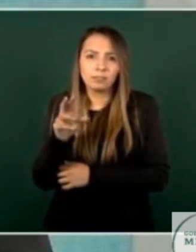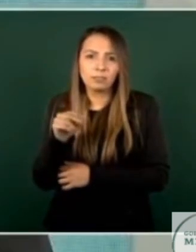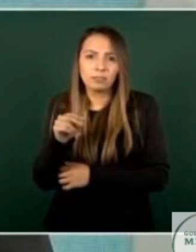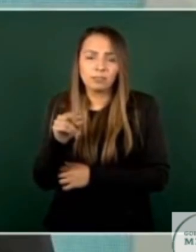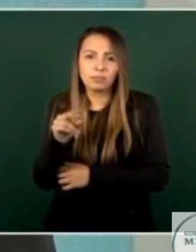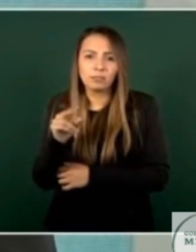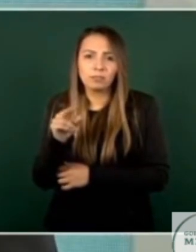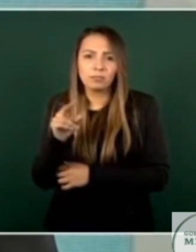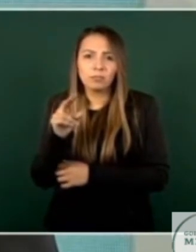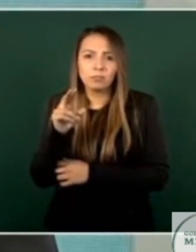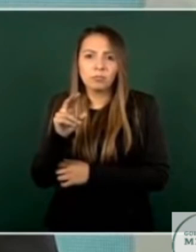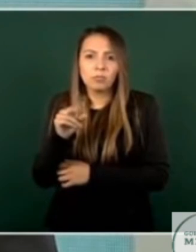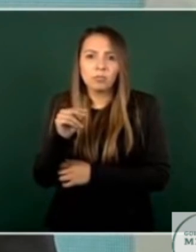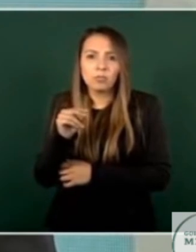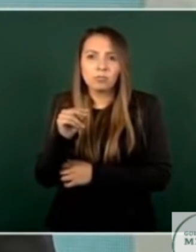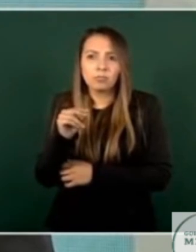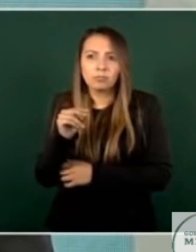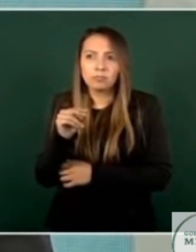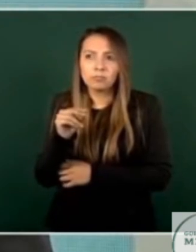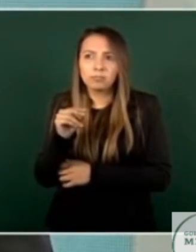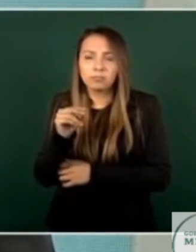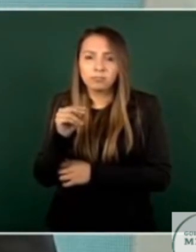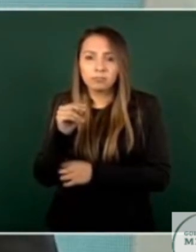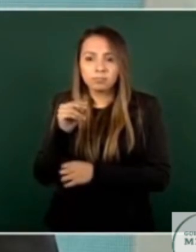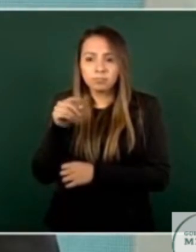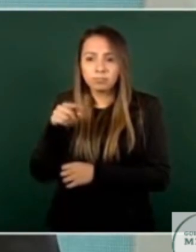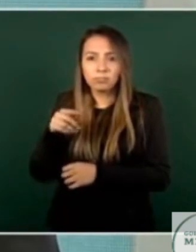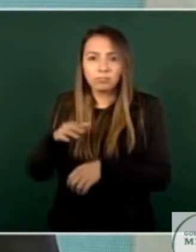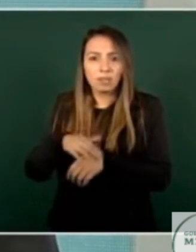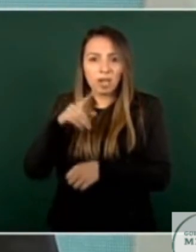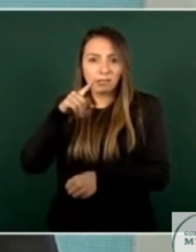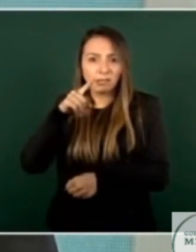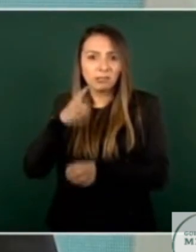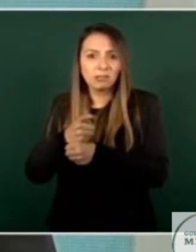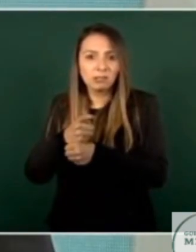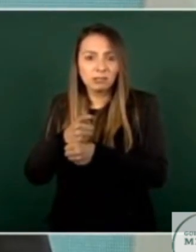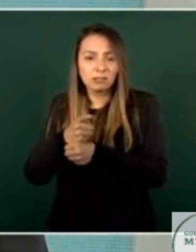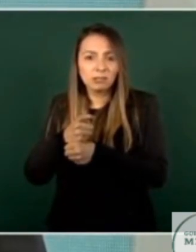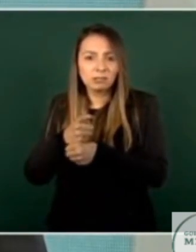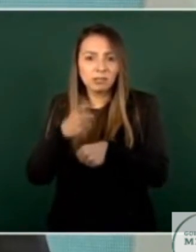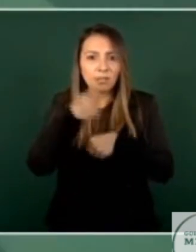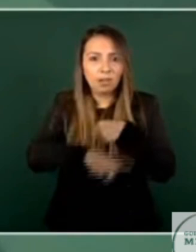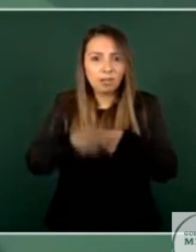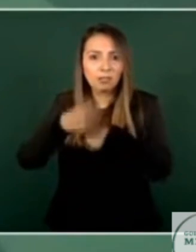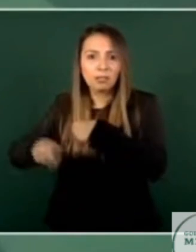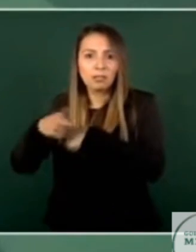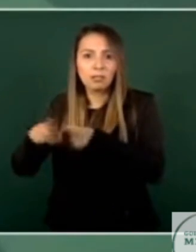el principal violador de los derechos humanos